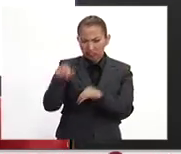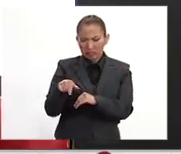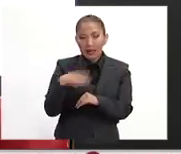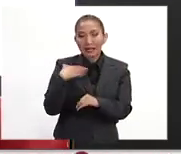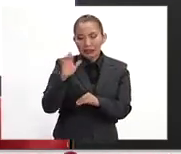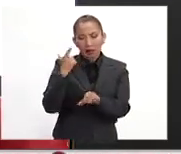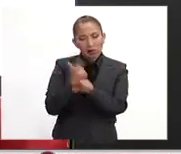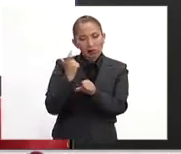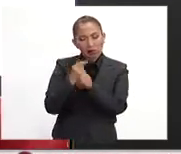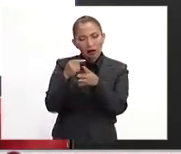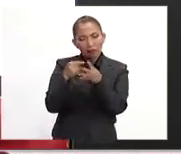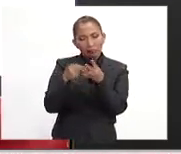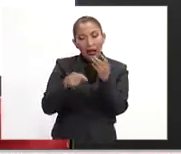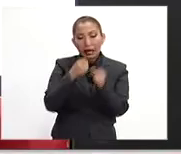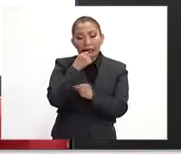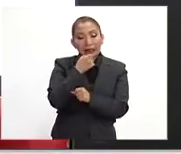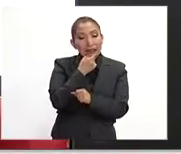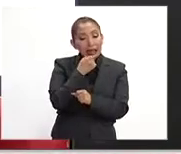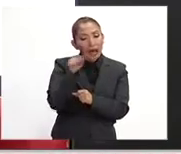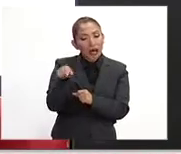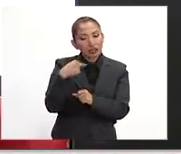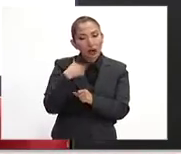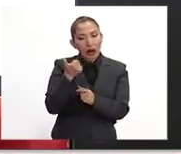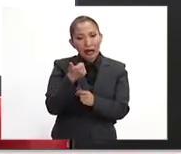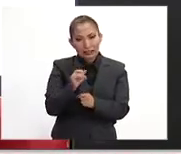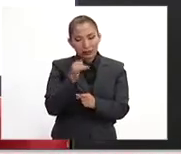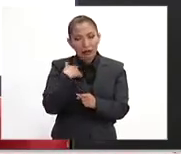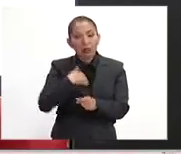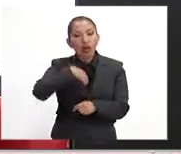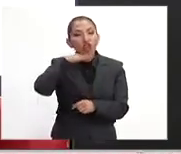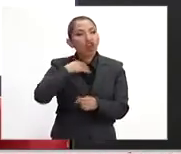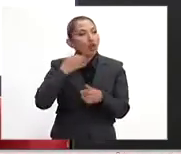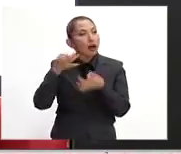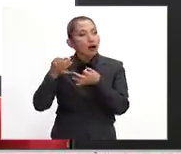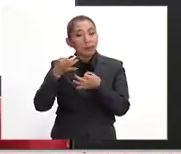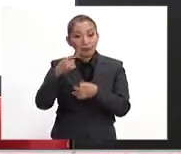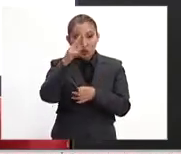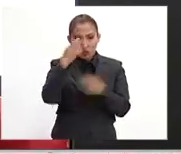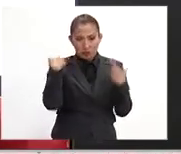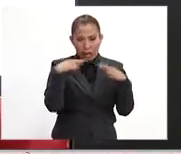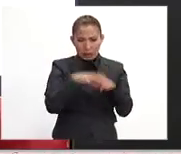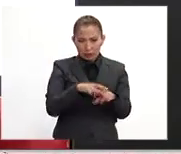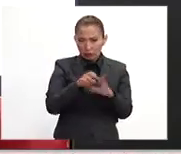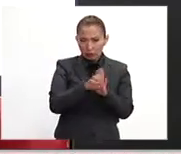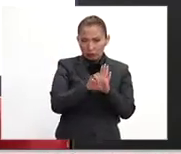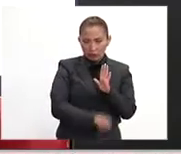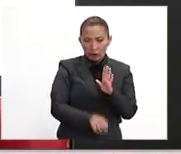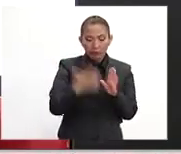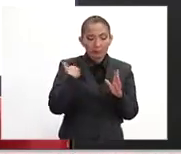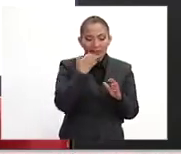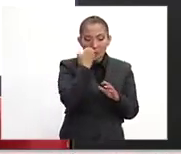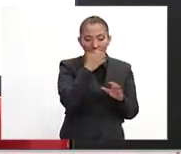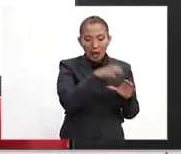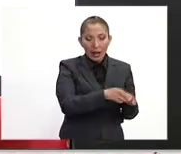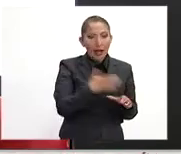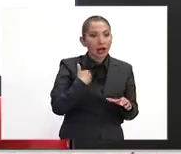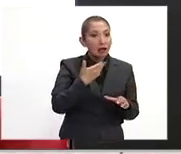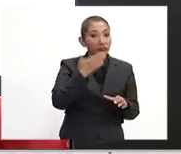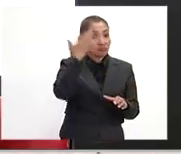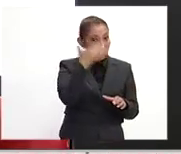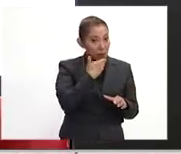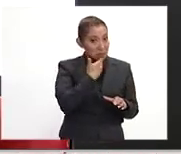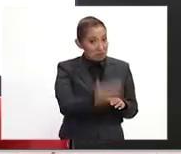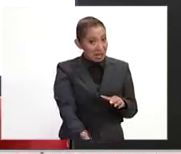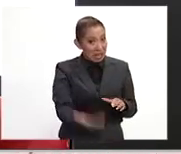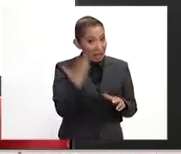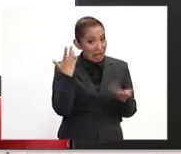el niño, bueno, va a tener esa distinción. Ahora, un docente, por ejemplo, en la escuela, un profesor en la escuela que no tiene una buena